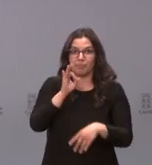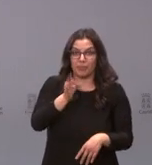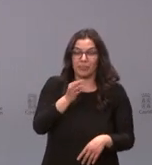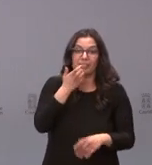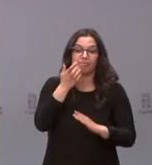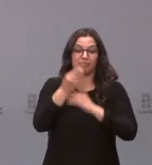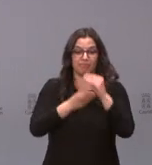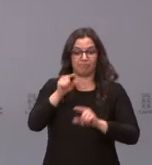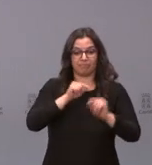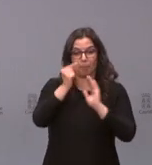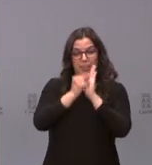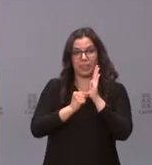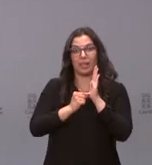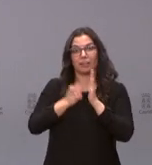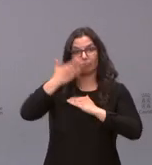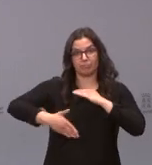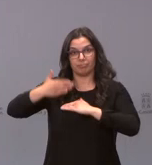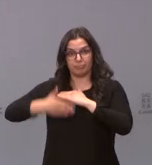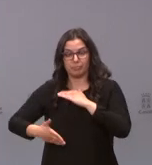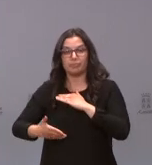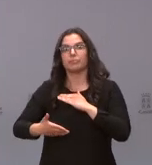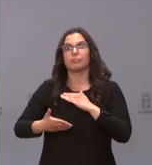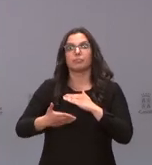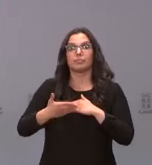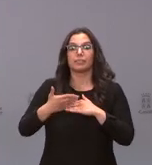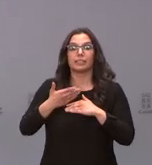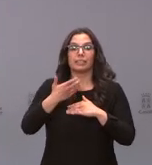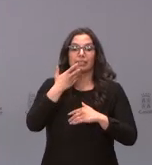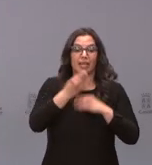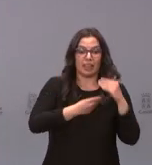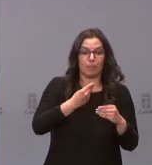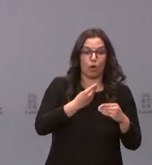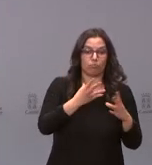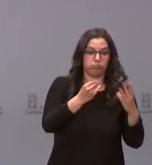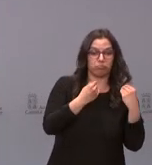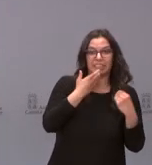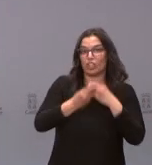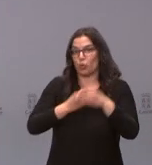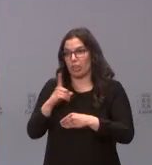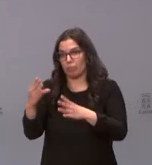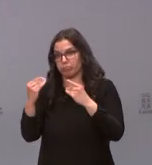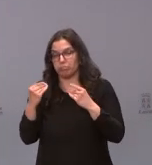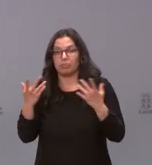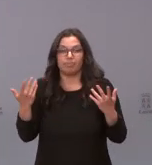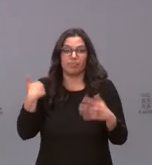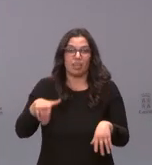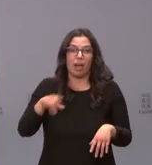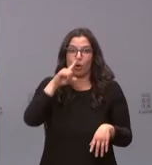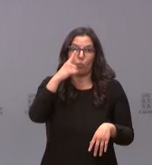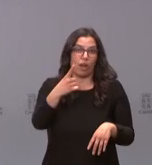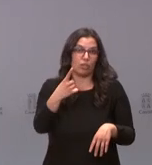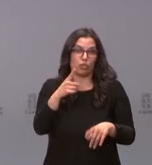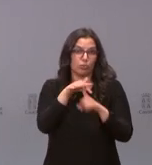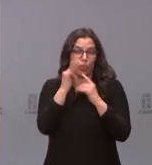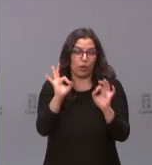medidas restrictivas pues es que tomamos medidas restrictivas y cuando no las tomamos es que no las tomamos. Pero, bueno, ya llevamos un año en